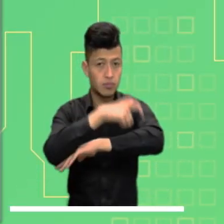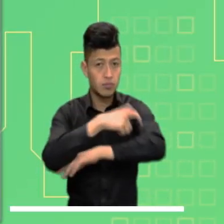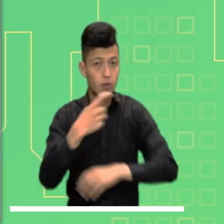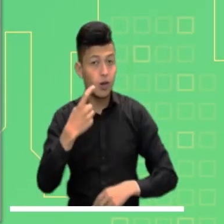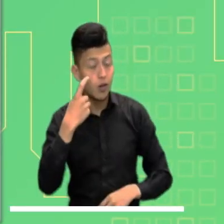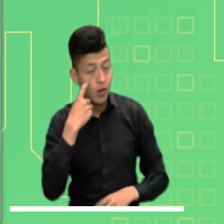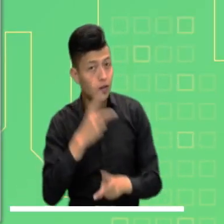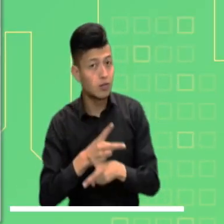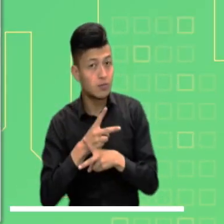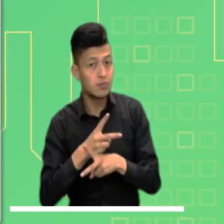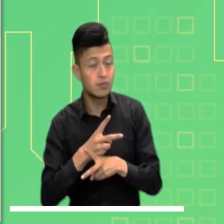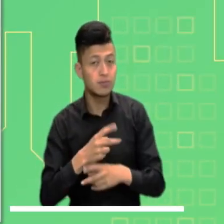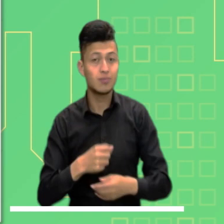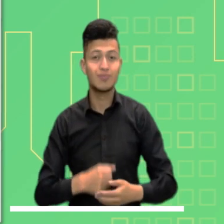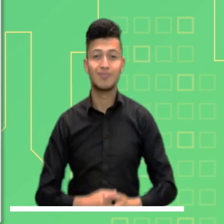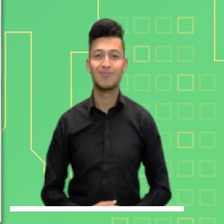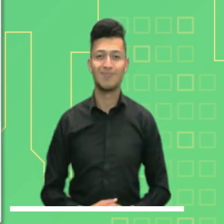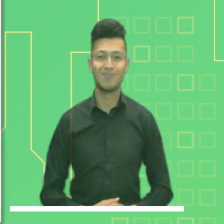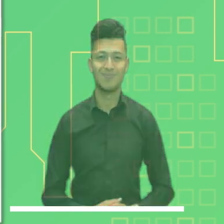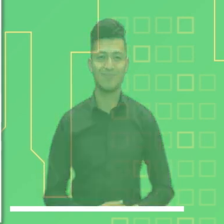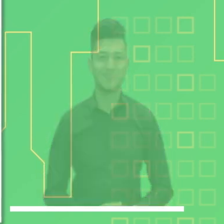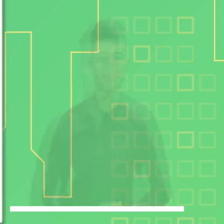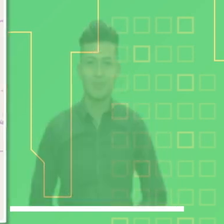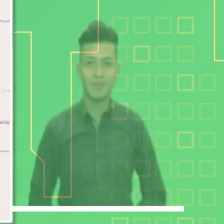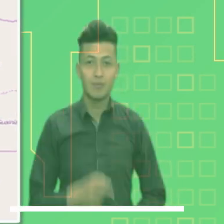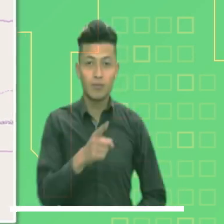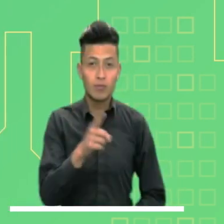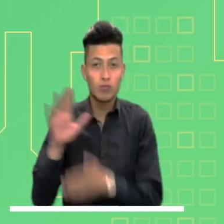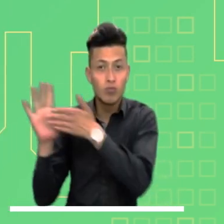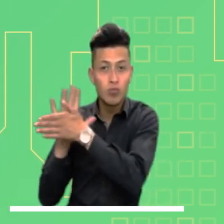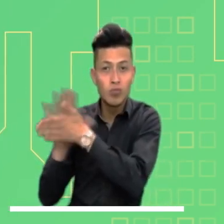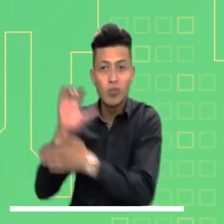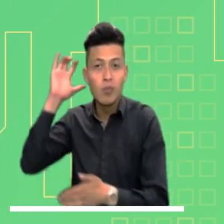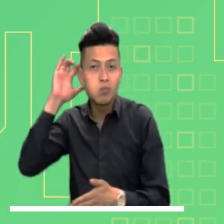Mucha precaución por deslizamientos de tierra en el Putumayo.